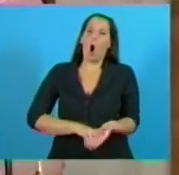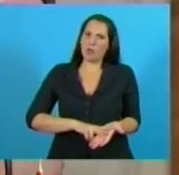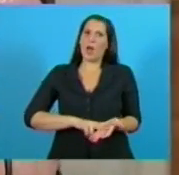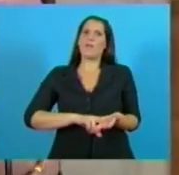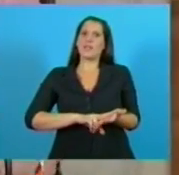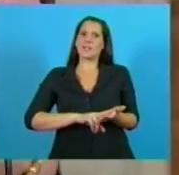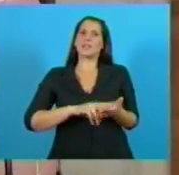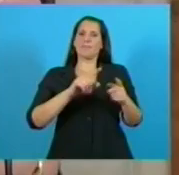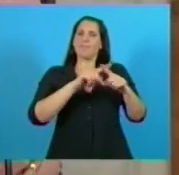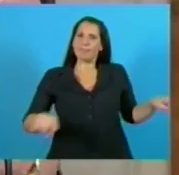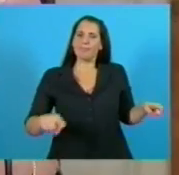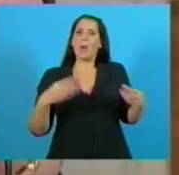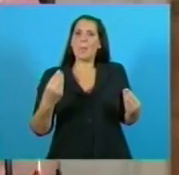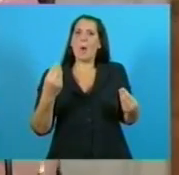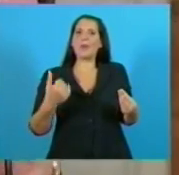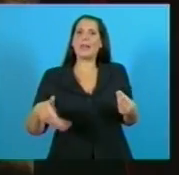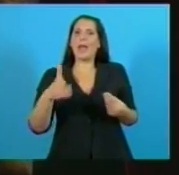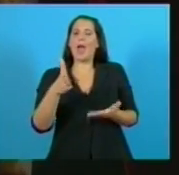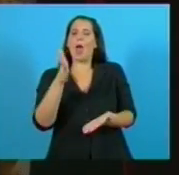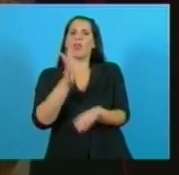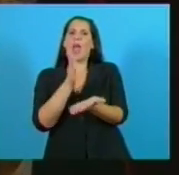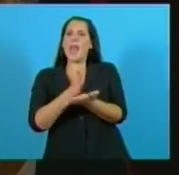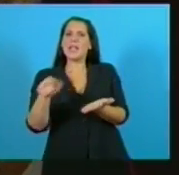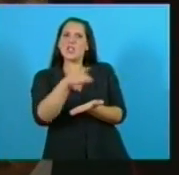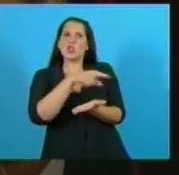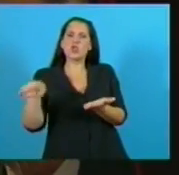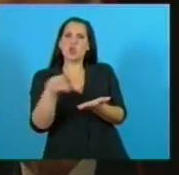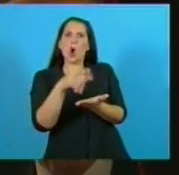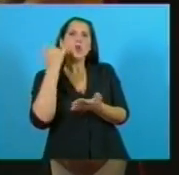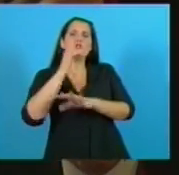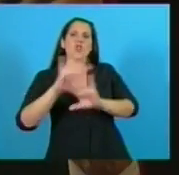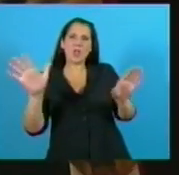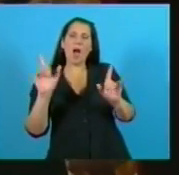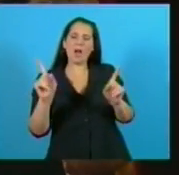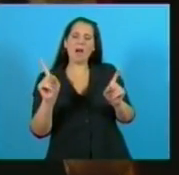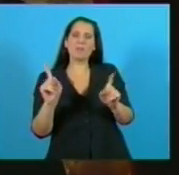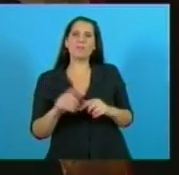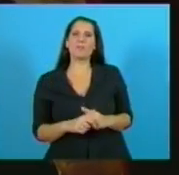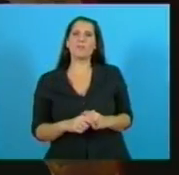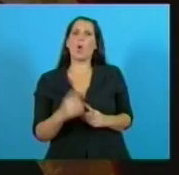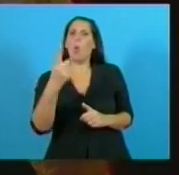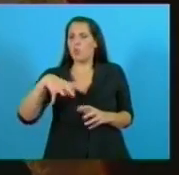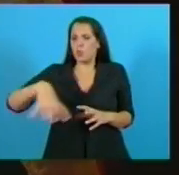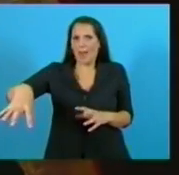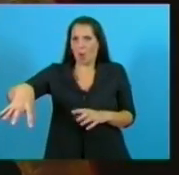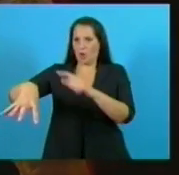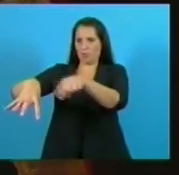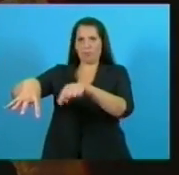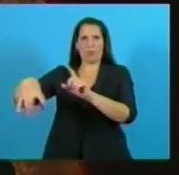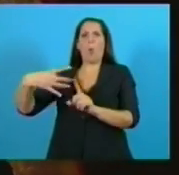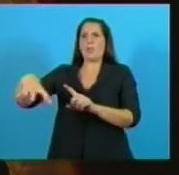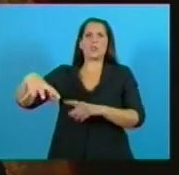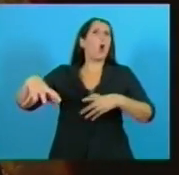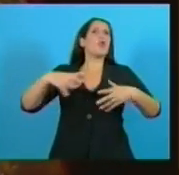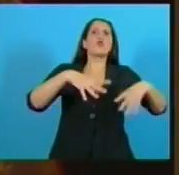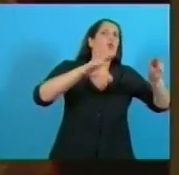esa suerte de derecho cautelar de libre que se ha creado en un sector, no en todos, porque sería injusta si